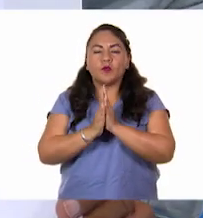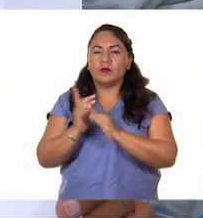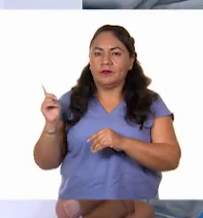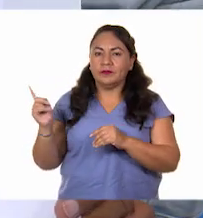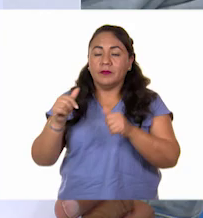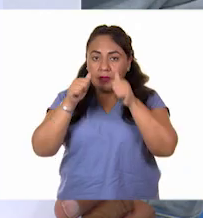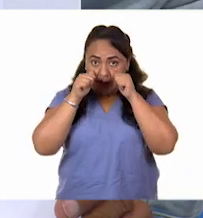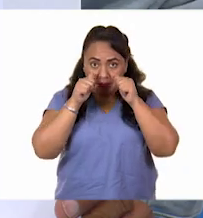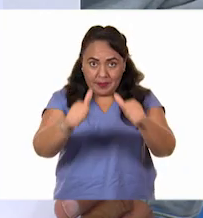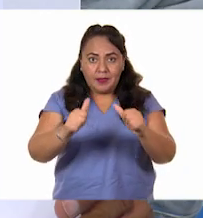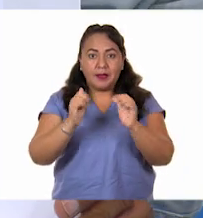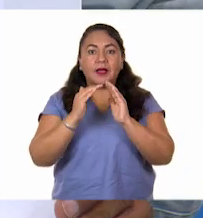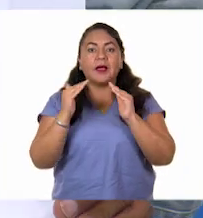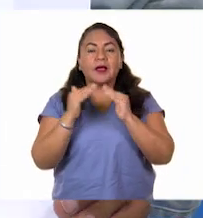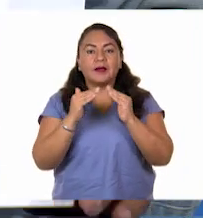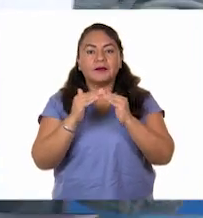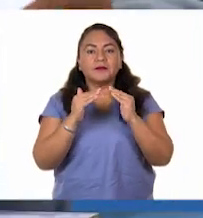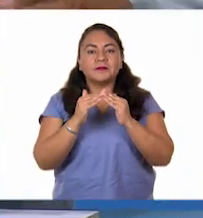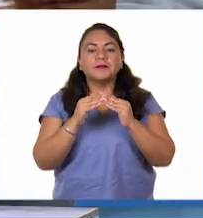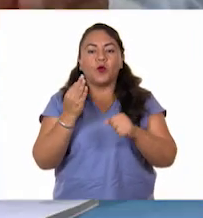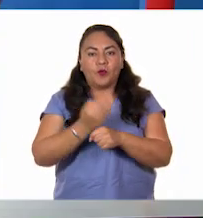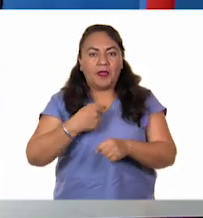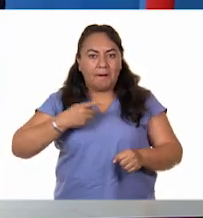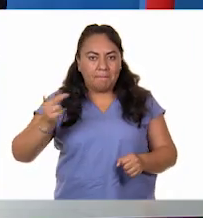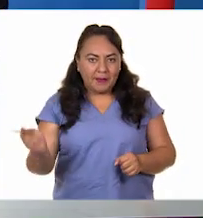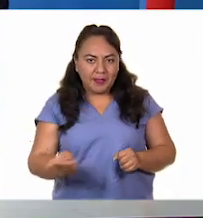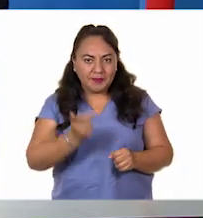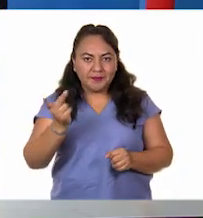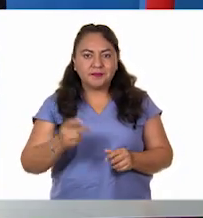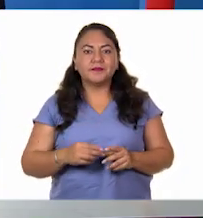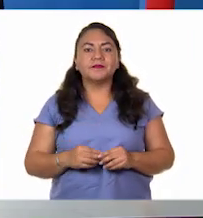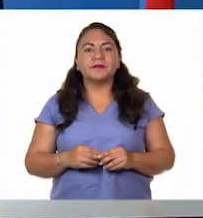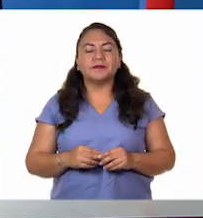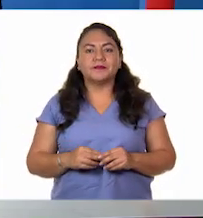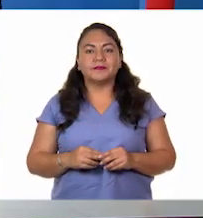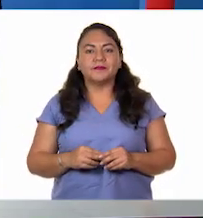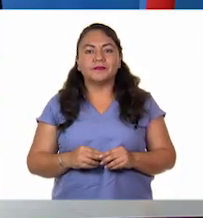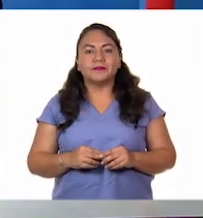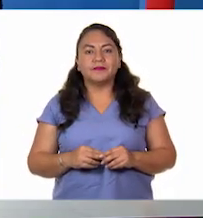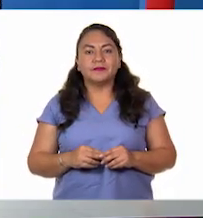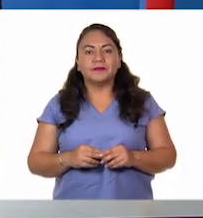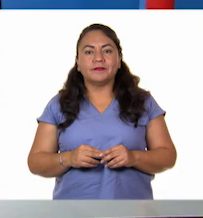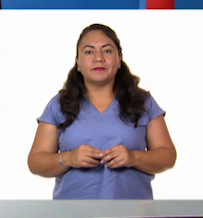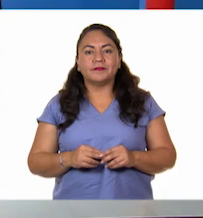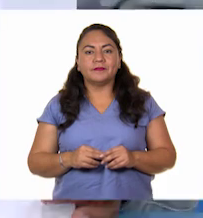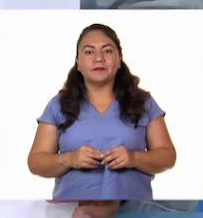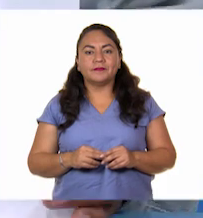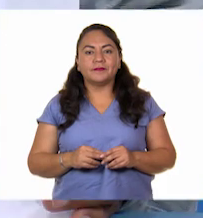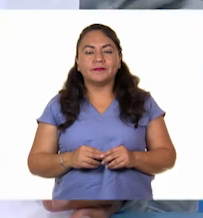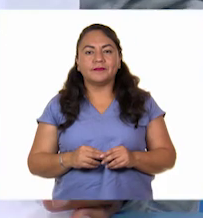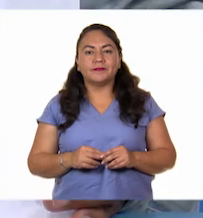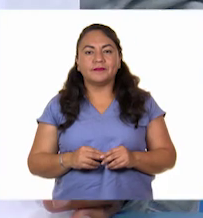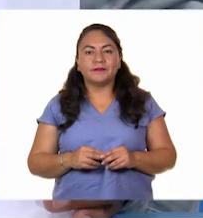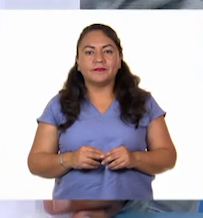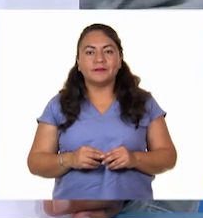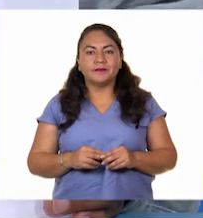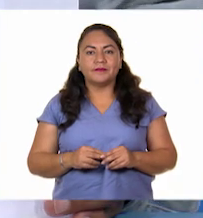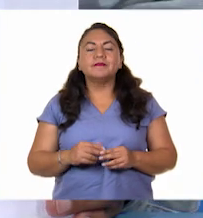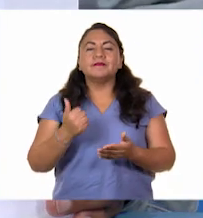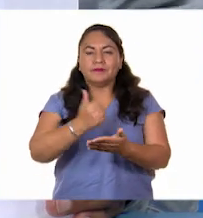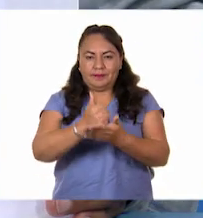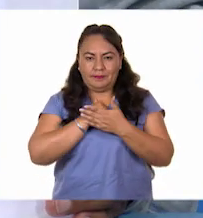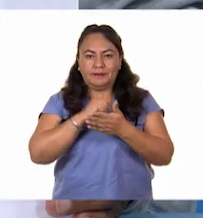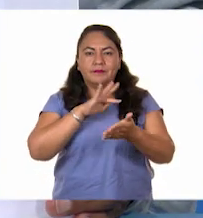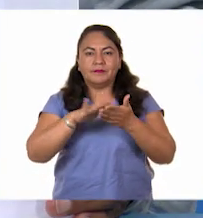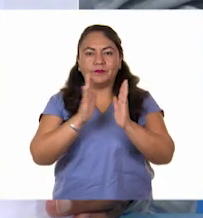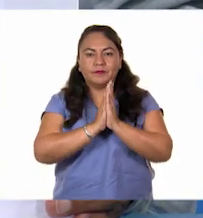pon mucha atención a esta pregunta que te vamos a plantear. Que dice así. ¿Me ayudas a